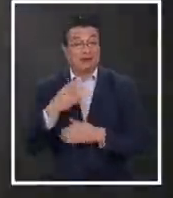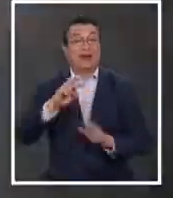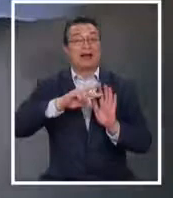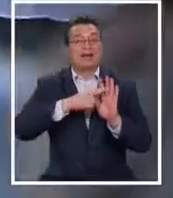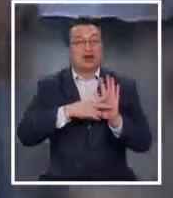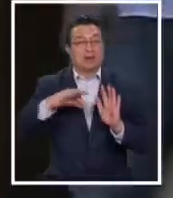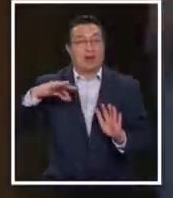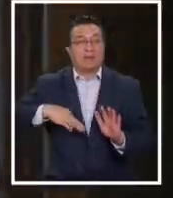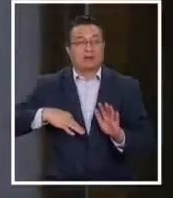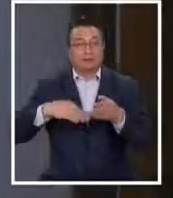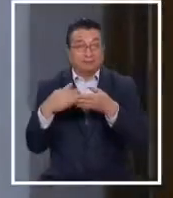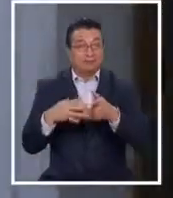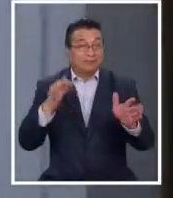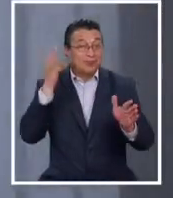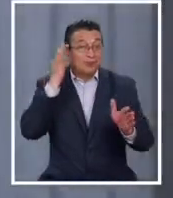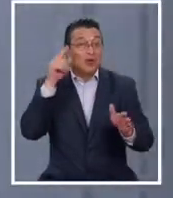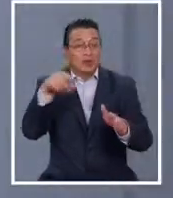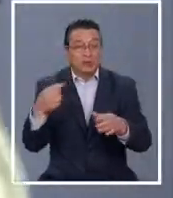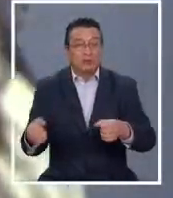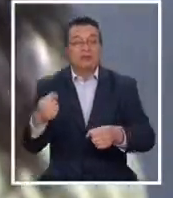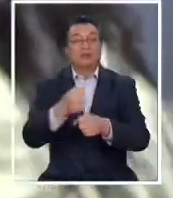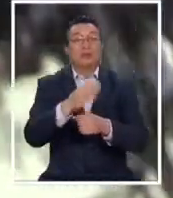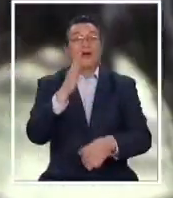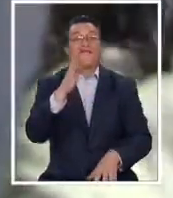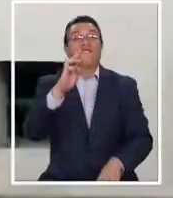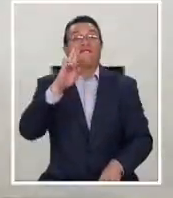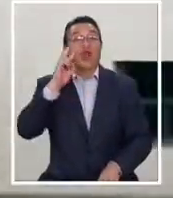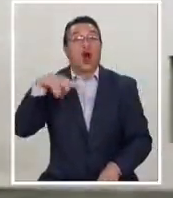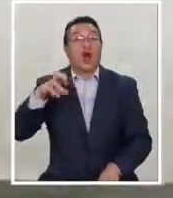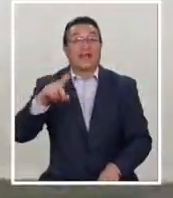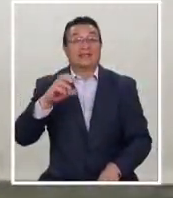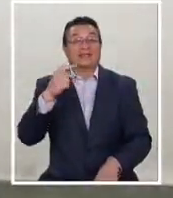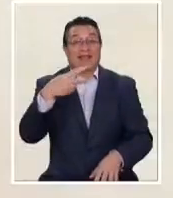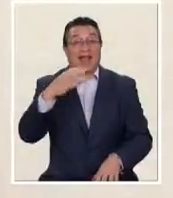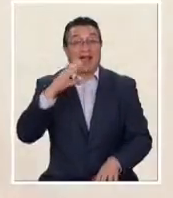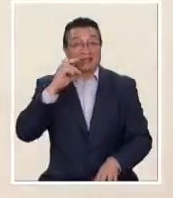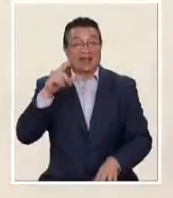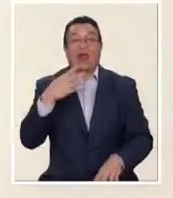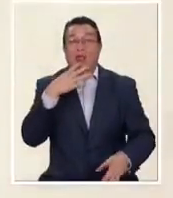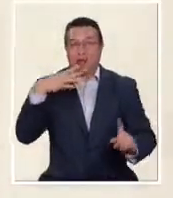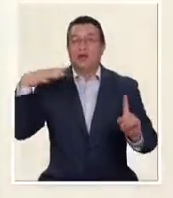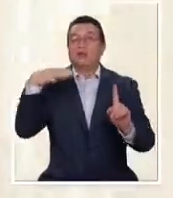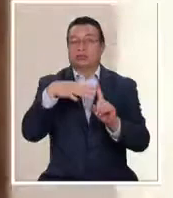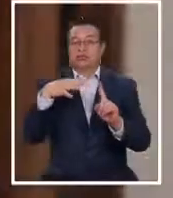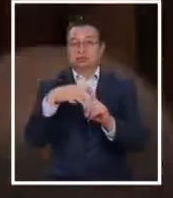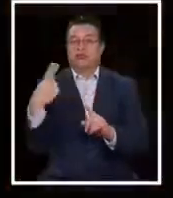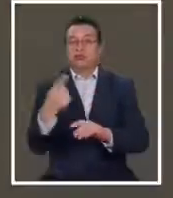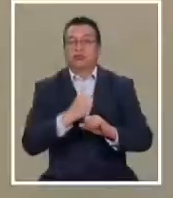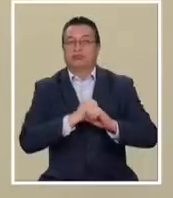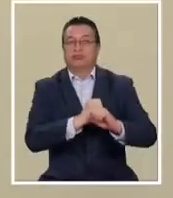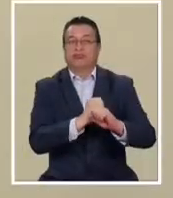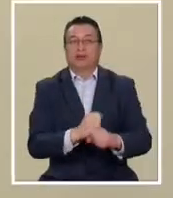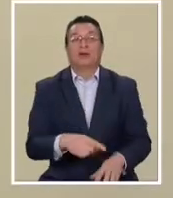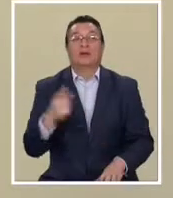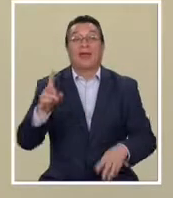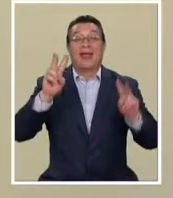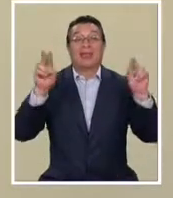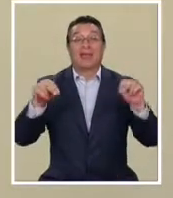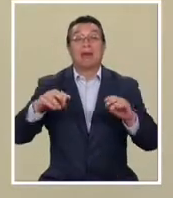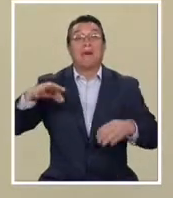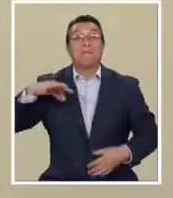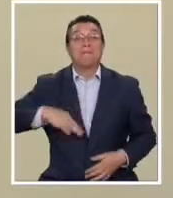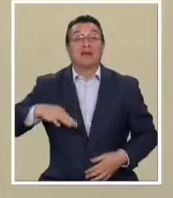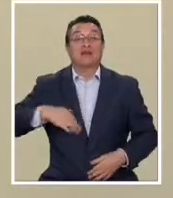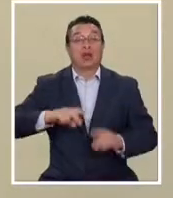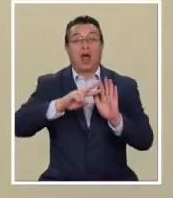La salida de Saldívar, sumada a la renuncia de Briones a Hacienda, provocó airadas críticas en la oposición. En materia de pensiones ha